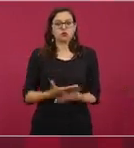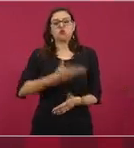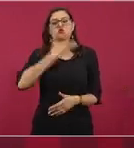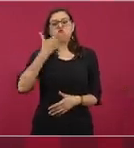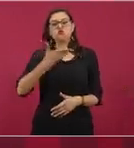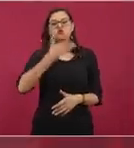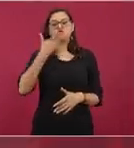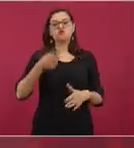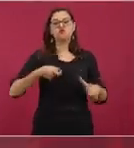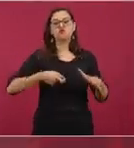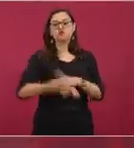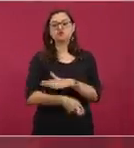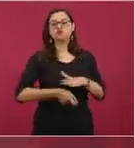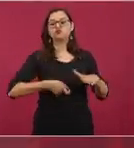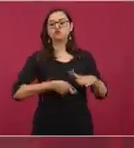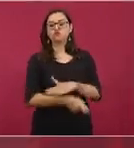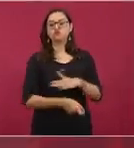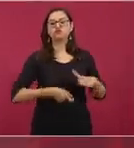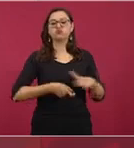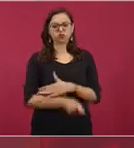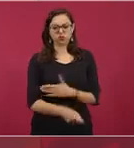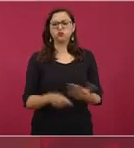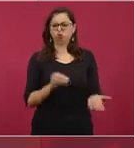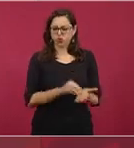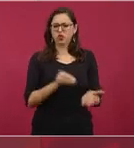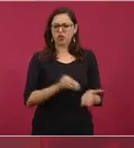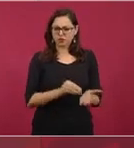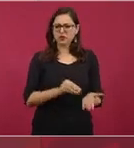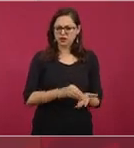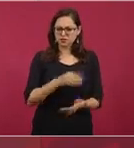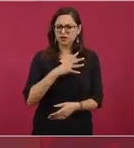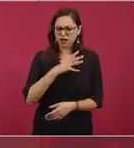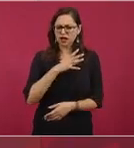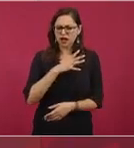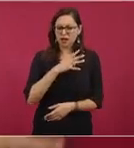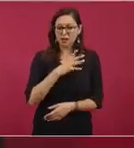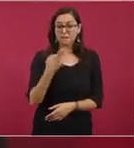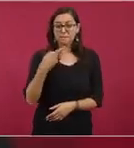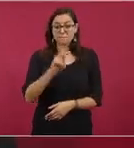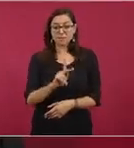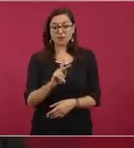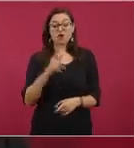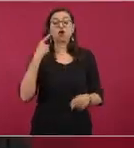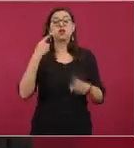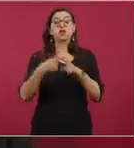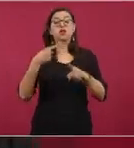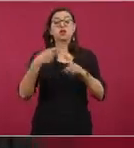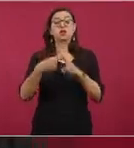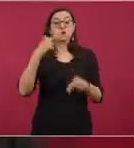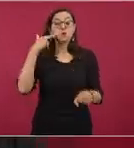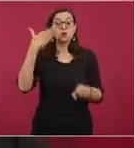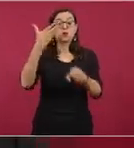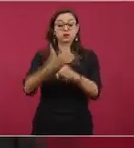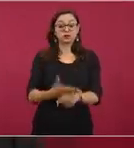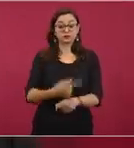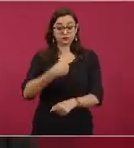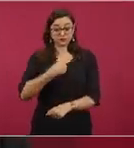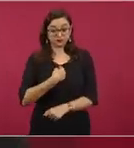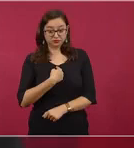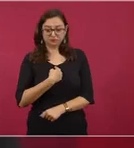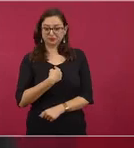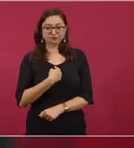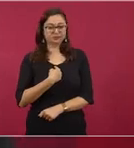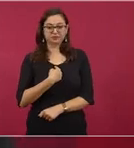más que ahora el maiceo corre a cargo de los